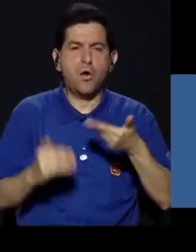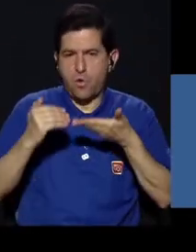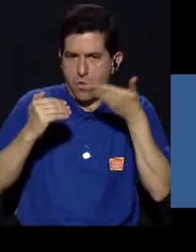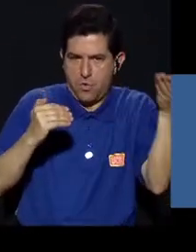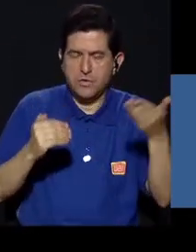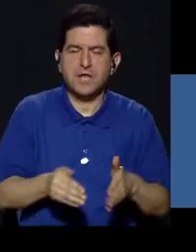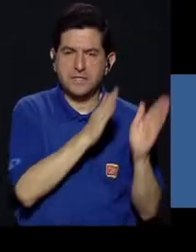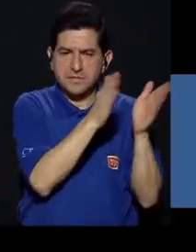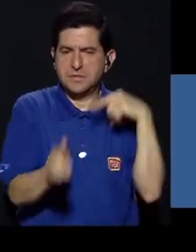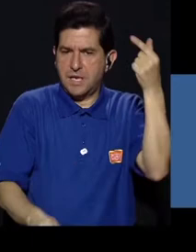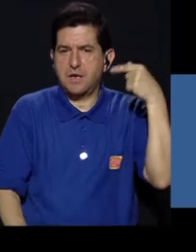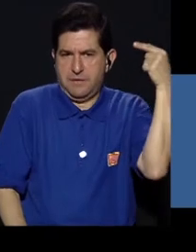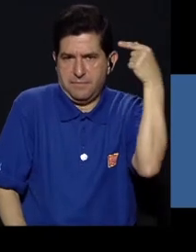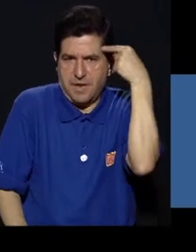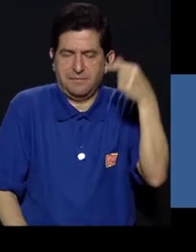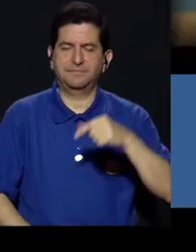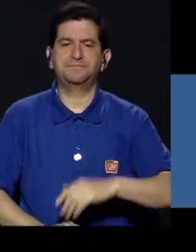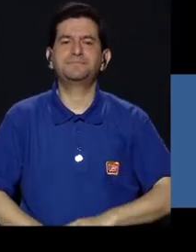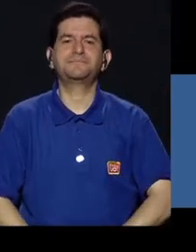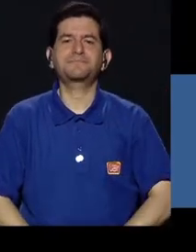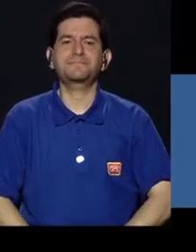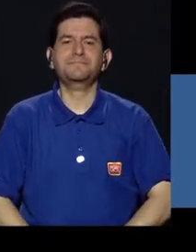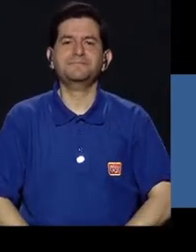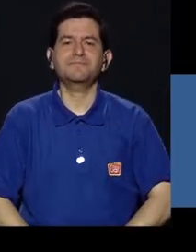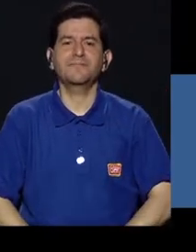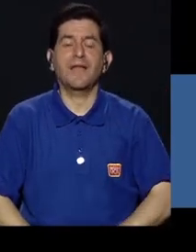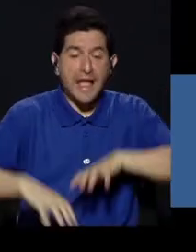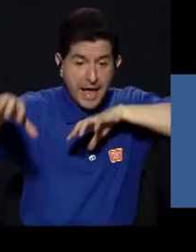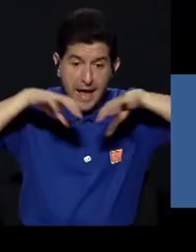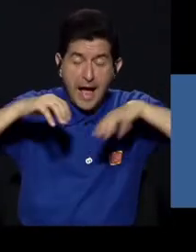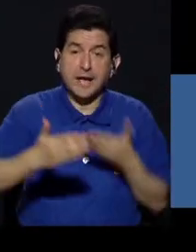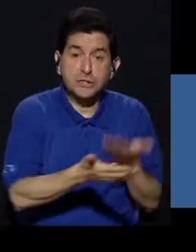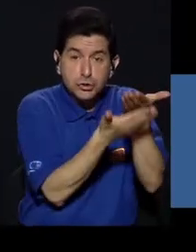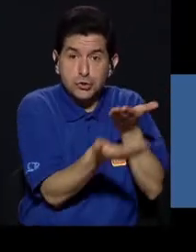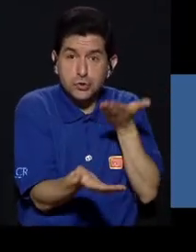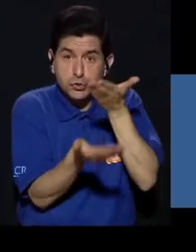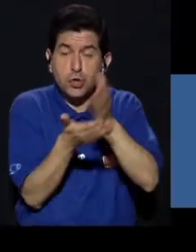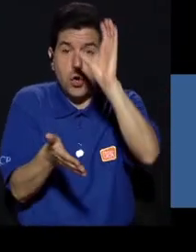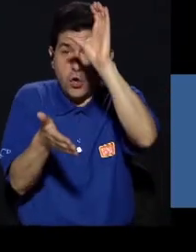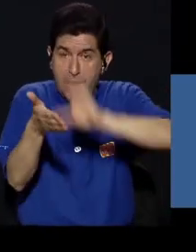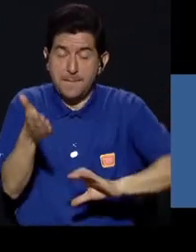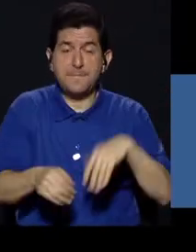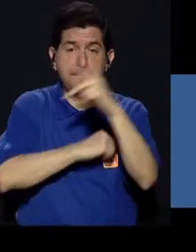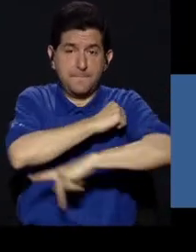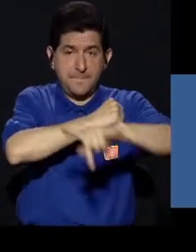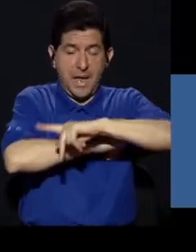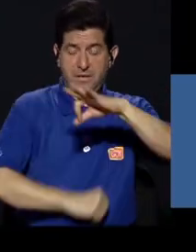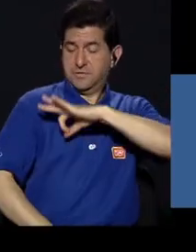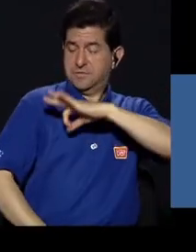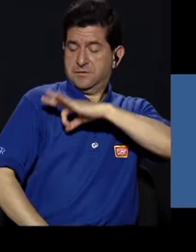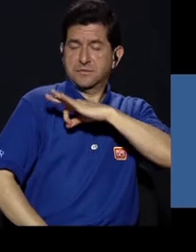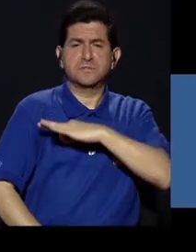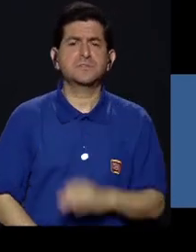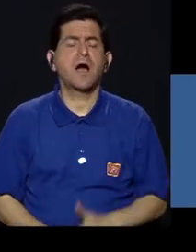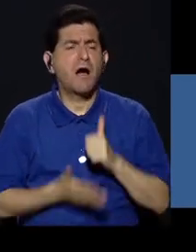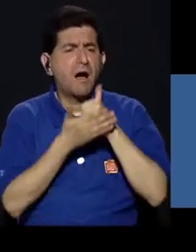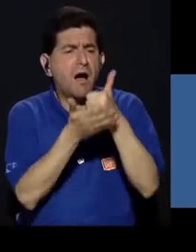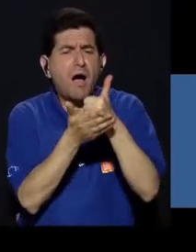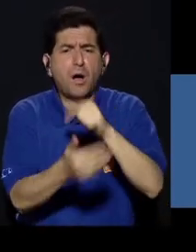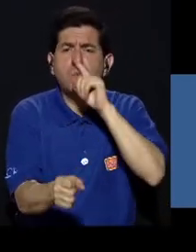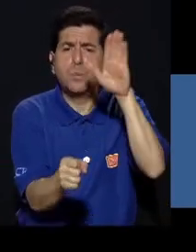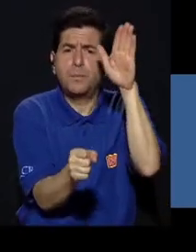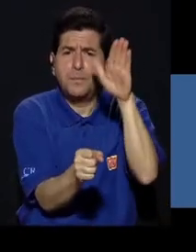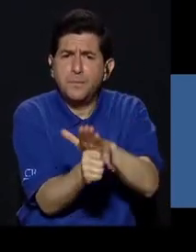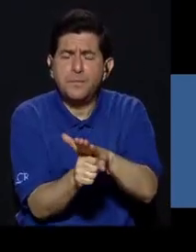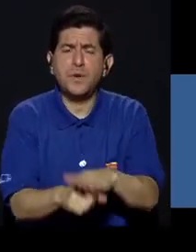aspectos de este plan de gobierno. Las acciones propuestas en el capítulo Un País de Bienestar contribuyen con el